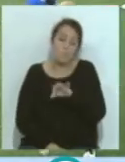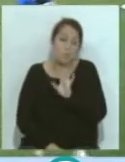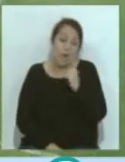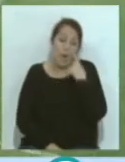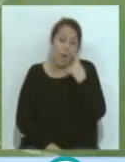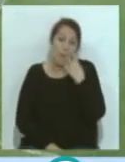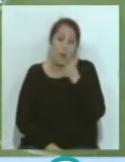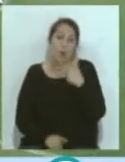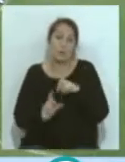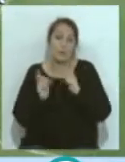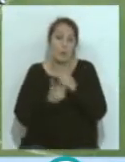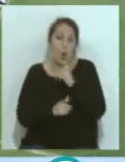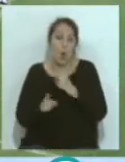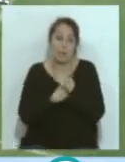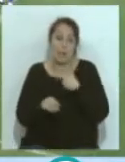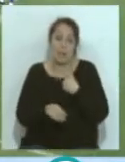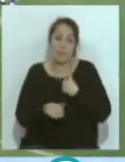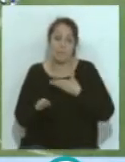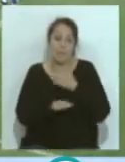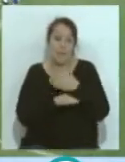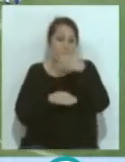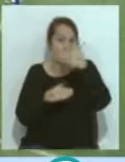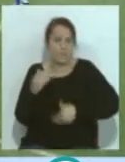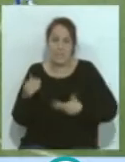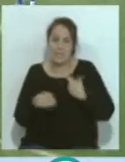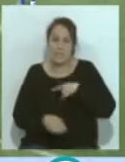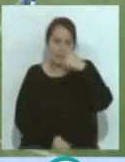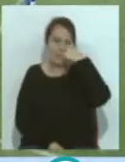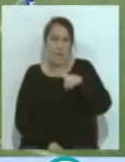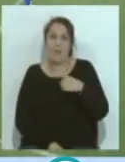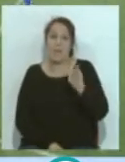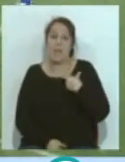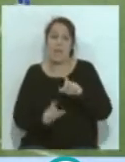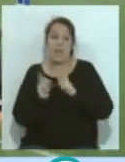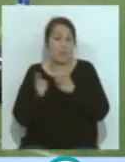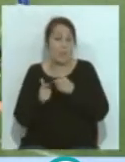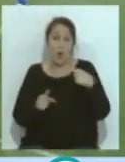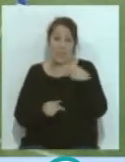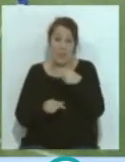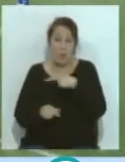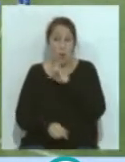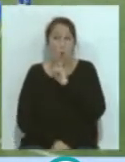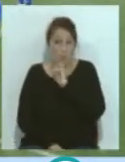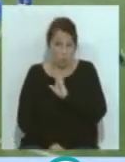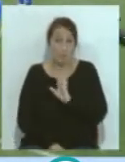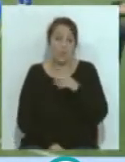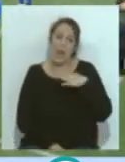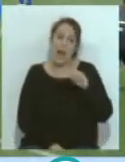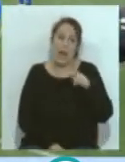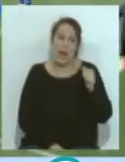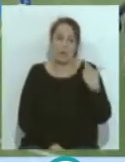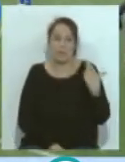porque el rival va al límite, porque sabemos la predisposición del equipo de Bordalás, y porque Juan Cala